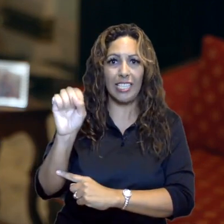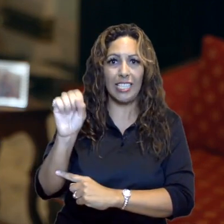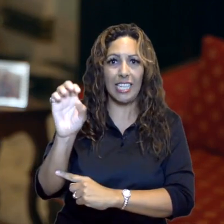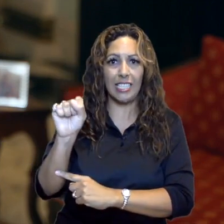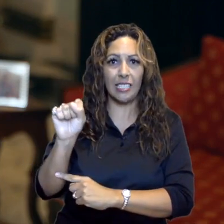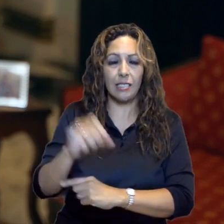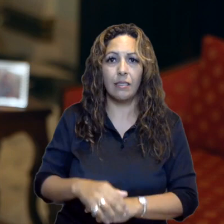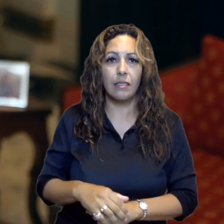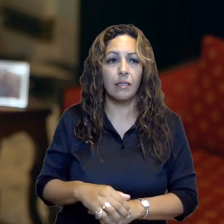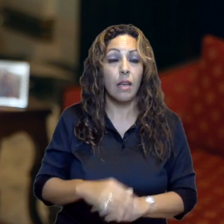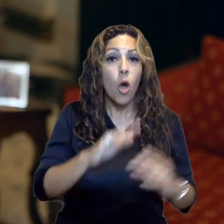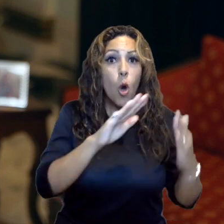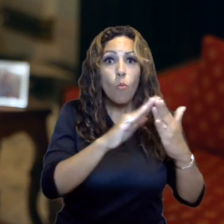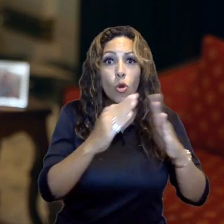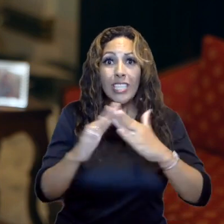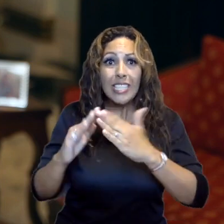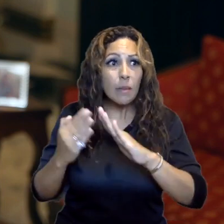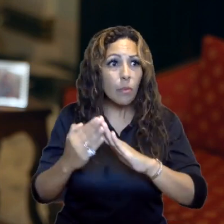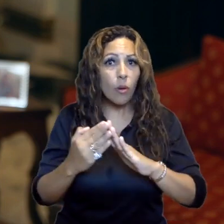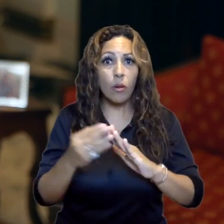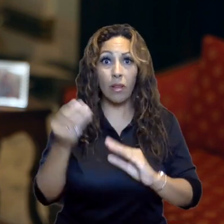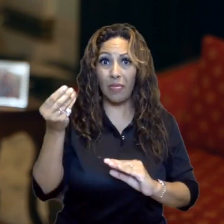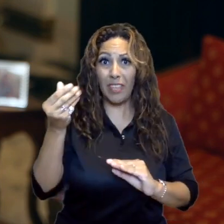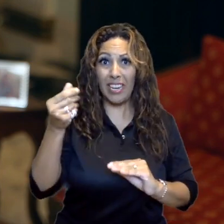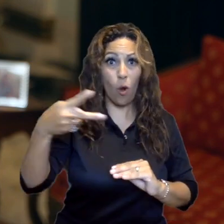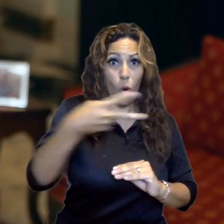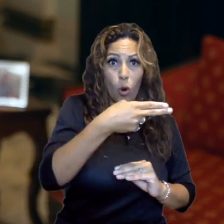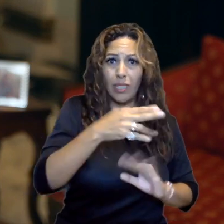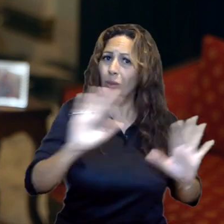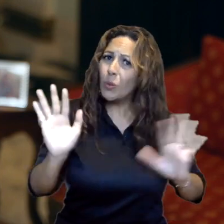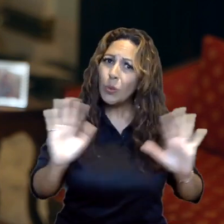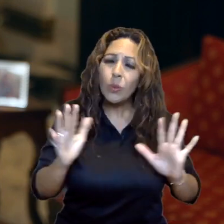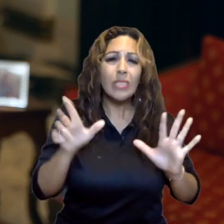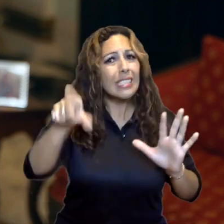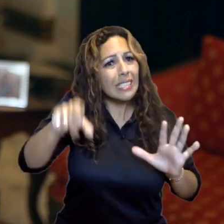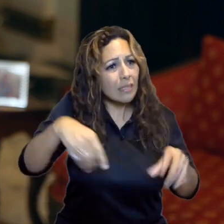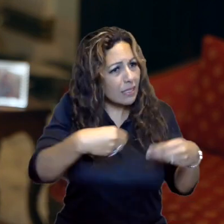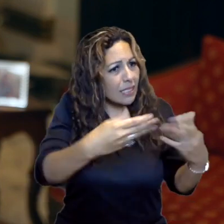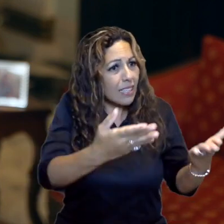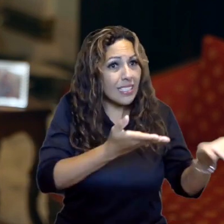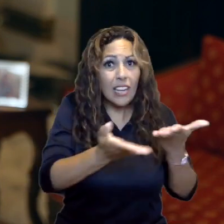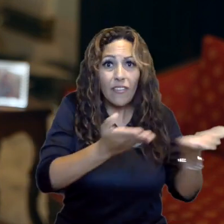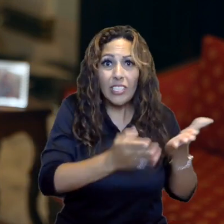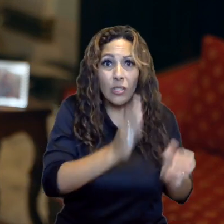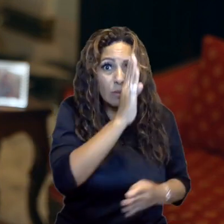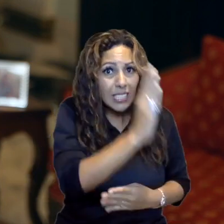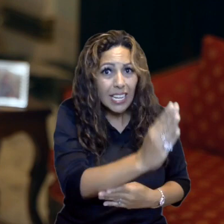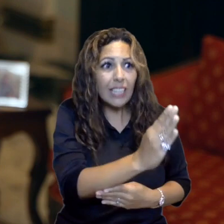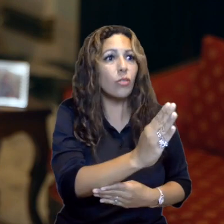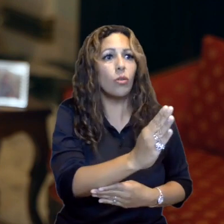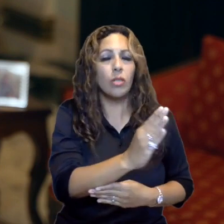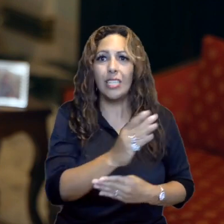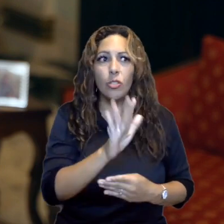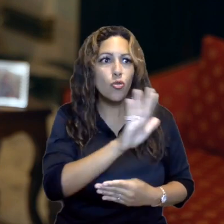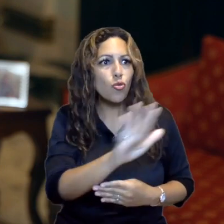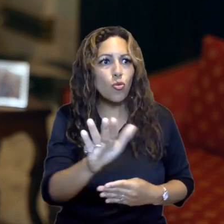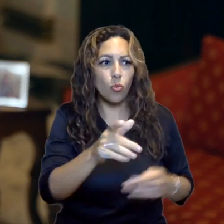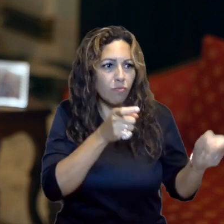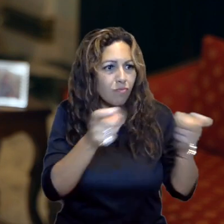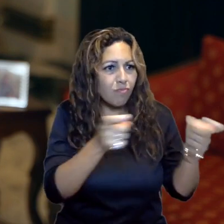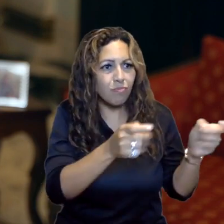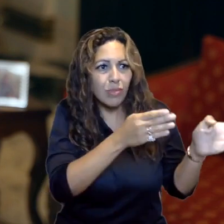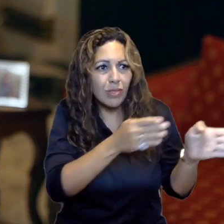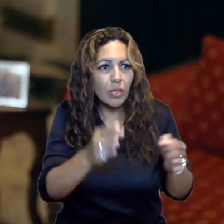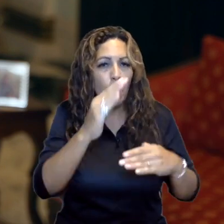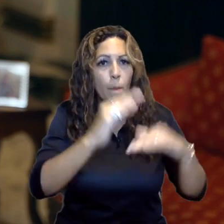detener los recortes a los municipios, pues necesitamos que tengan los recursos para dar servicios esenciales y manejar los